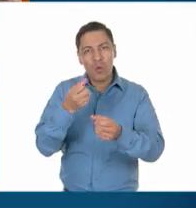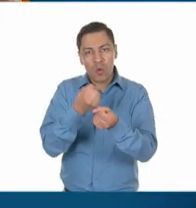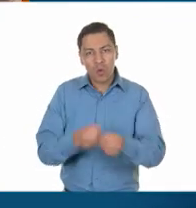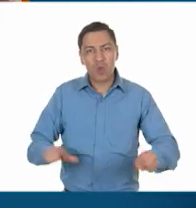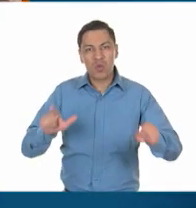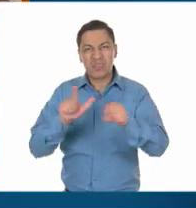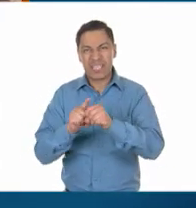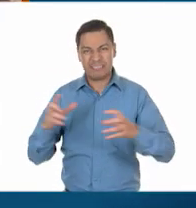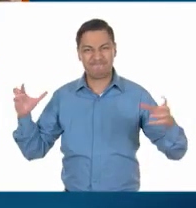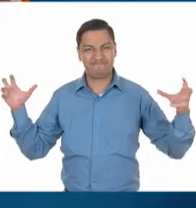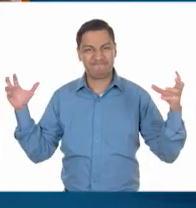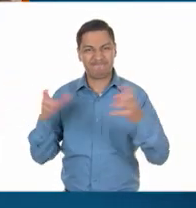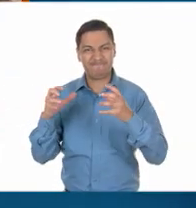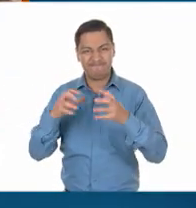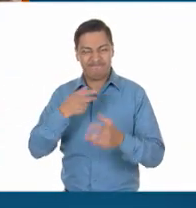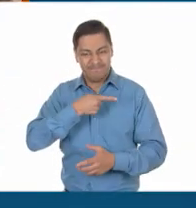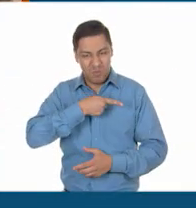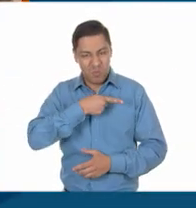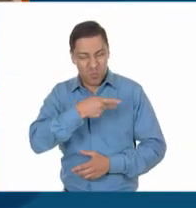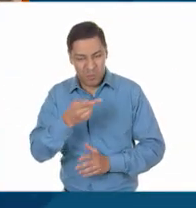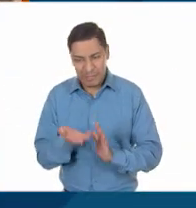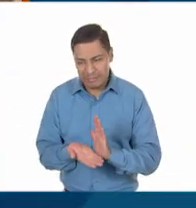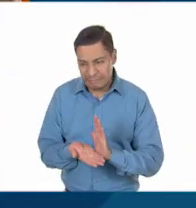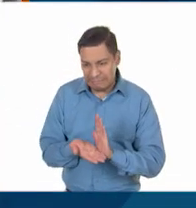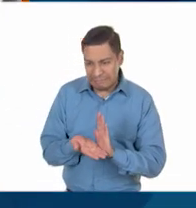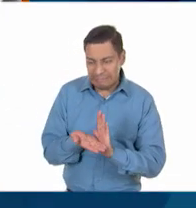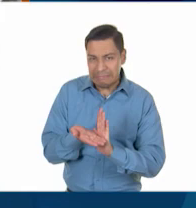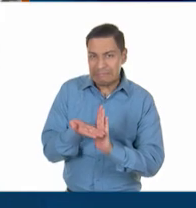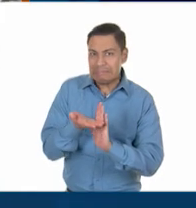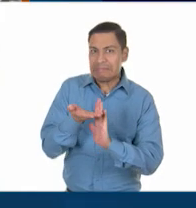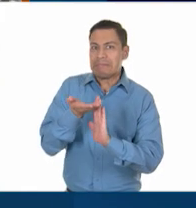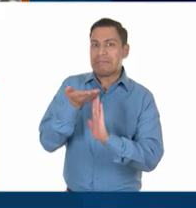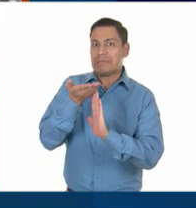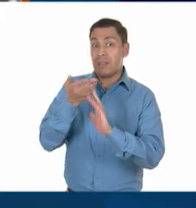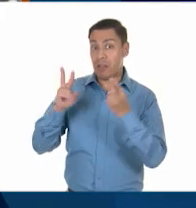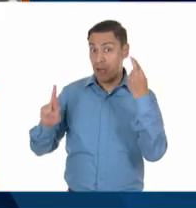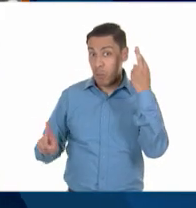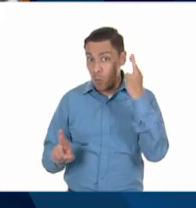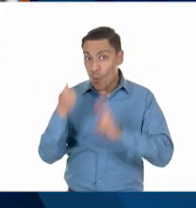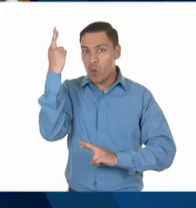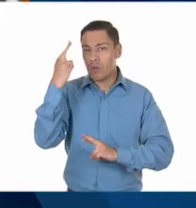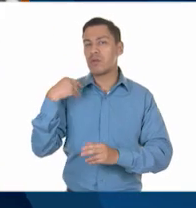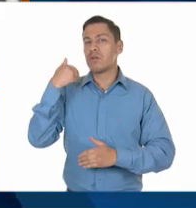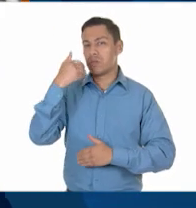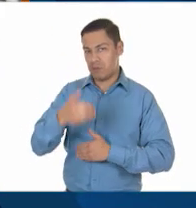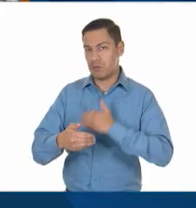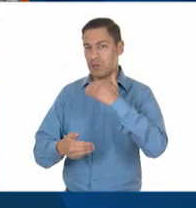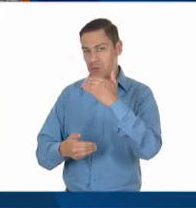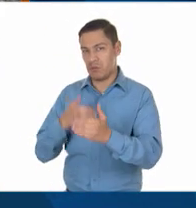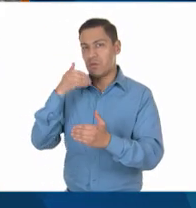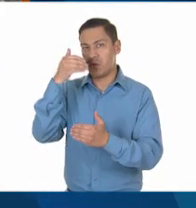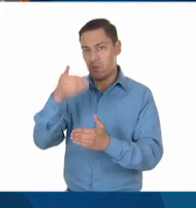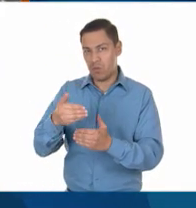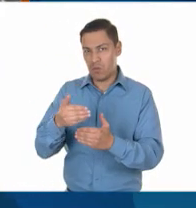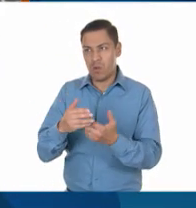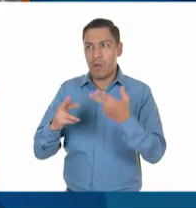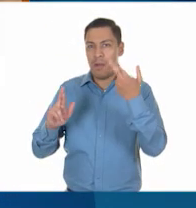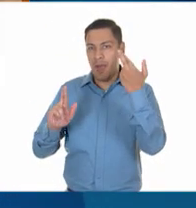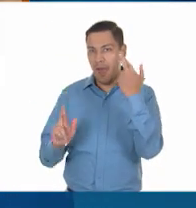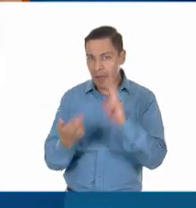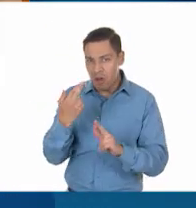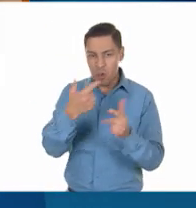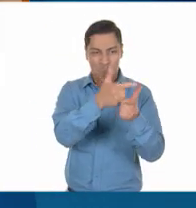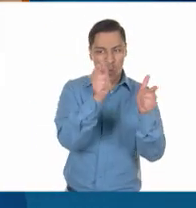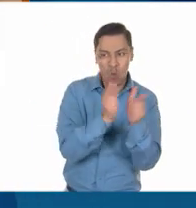pobreza de la mayoría de la sociedad mexicana. La revolución fue un proceso formado por varias revoluciones